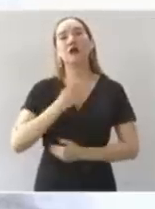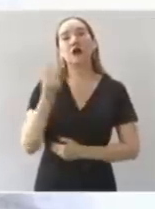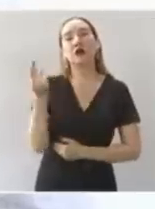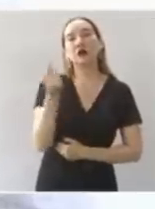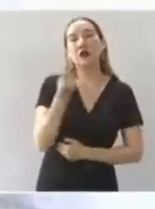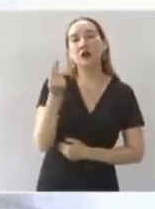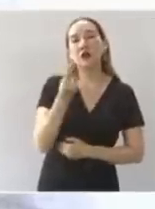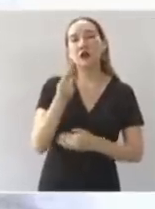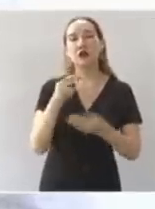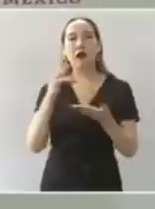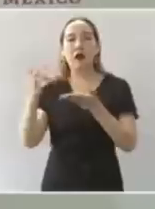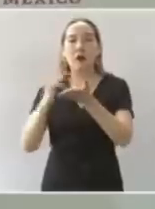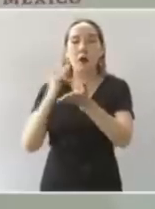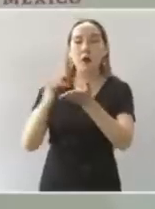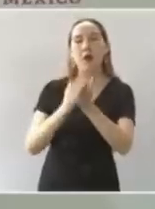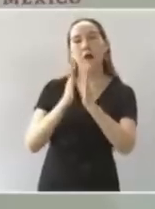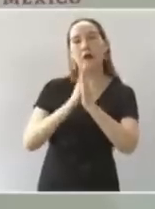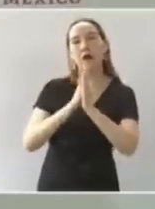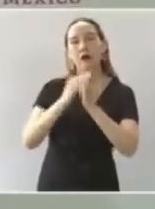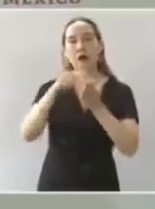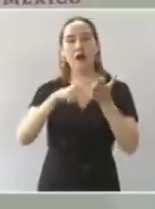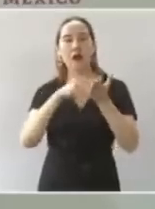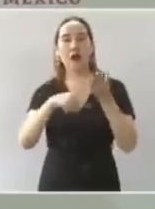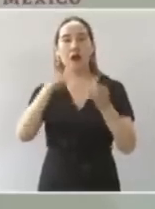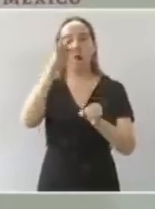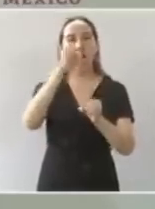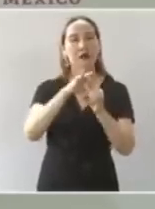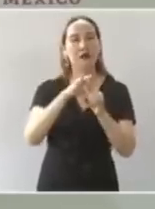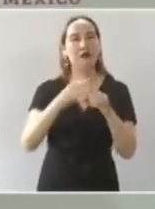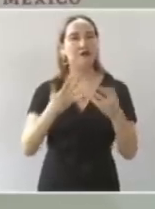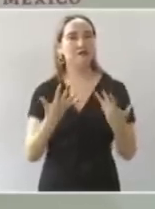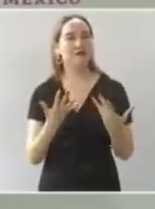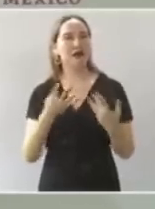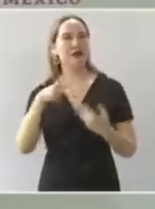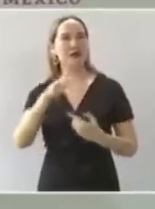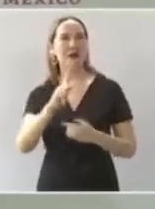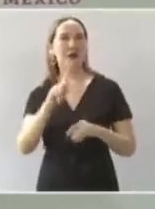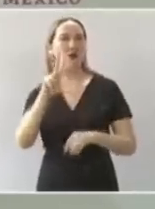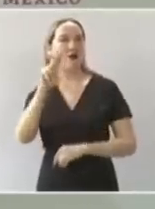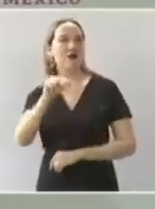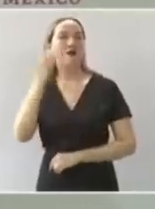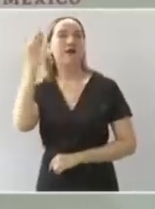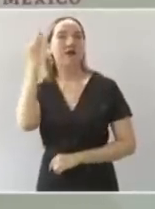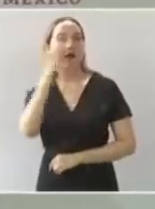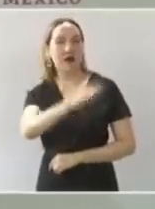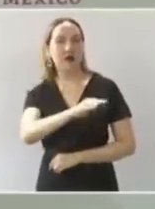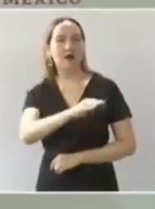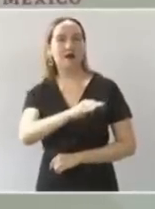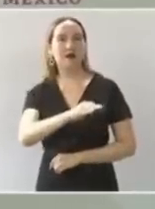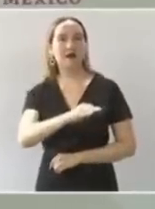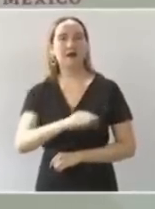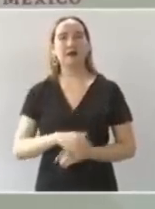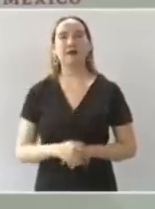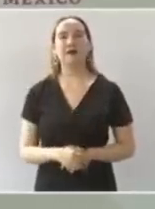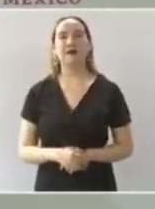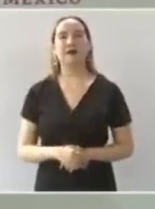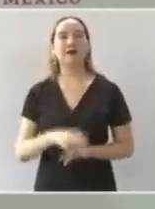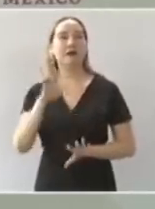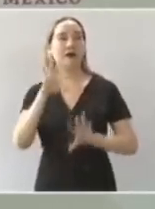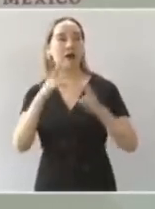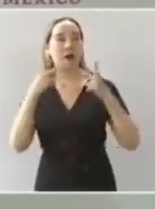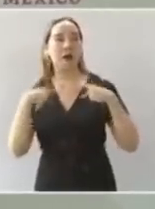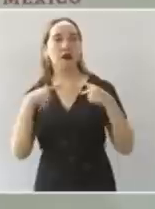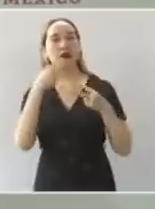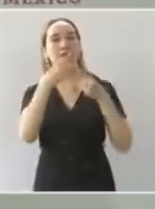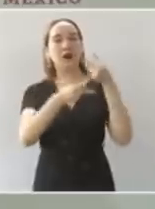seguir simulando de que había democracia. Entonces, sí, se iba a las comunidades, a los pueblos, a